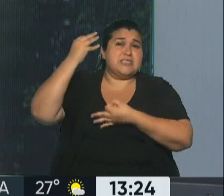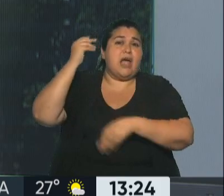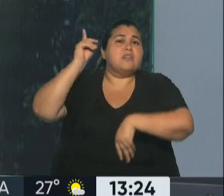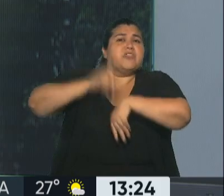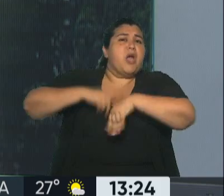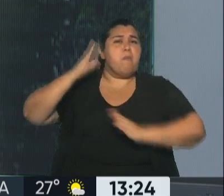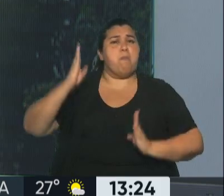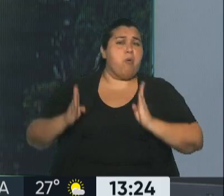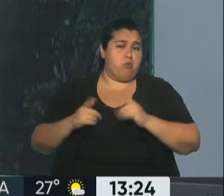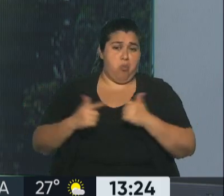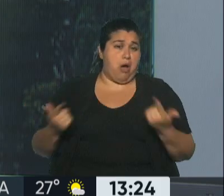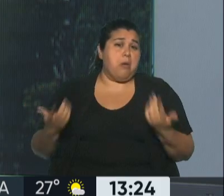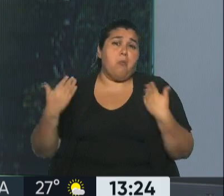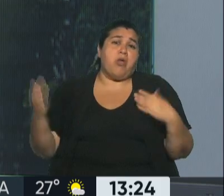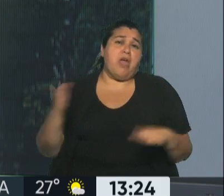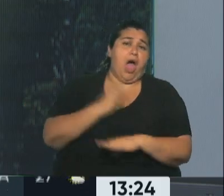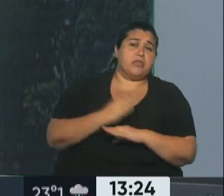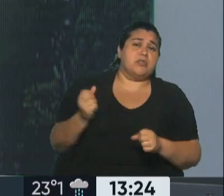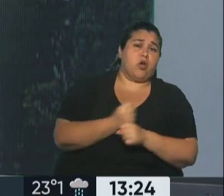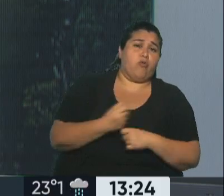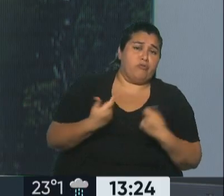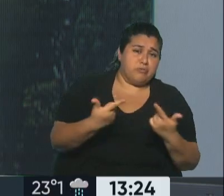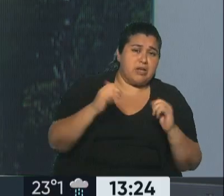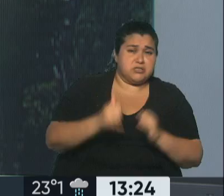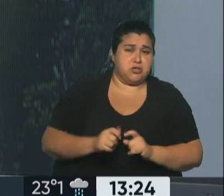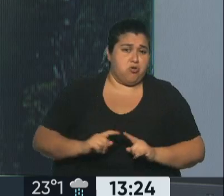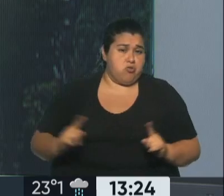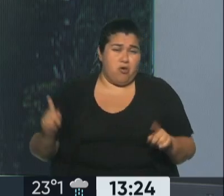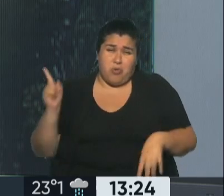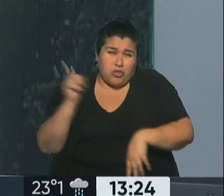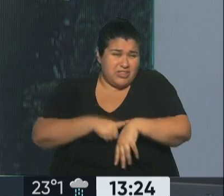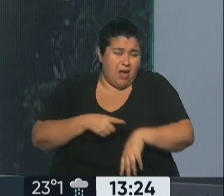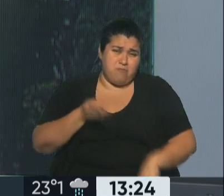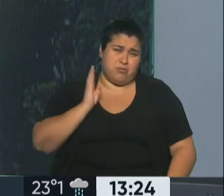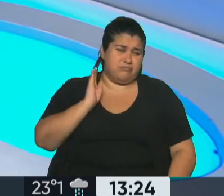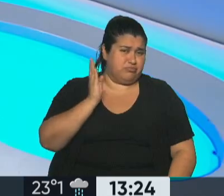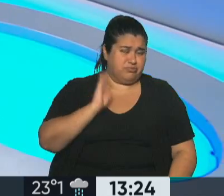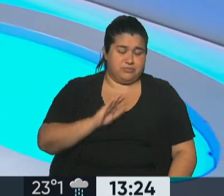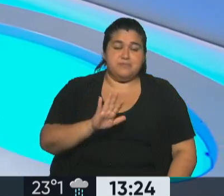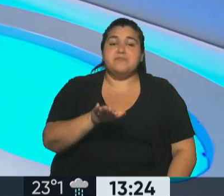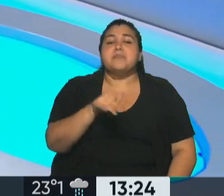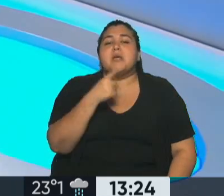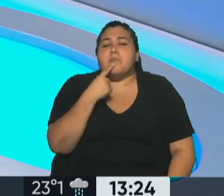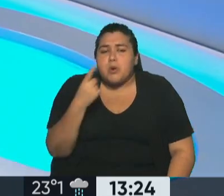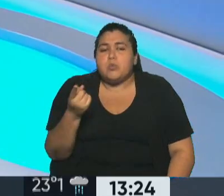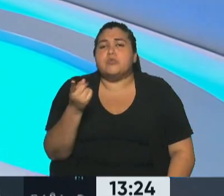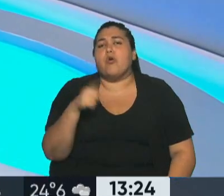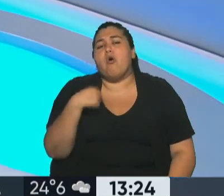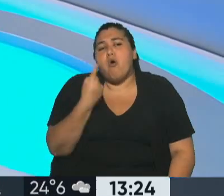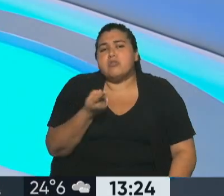confirmarlo antes o no, pero no, los tiempos son largos. Y también se reveen otras